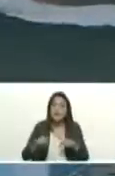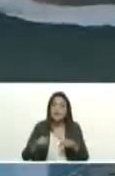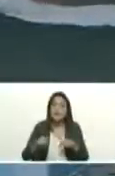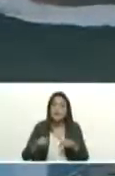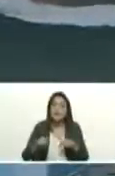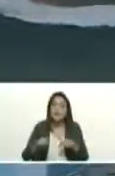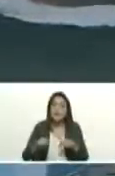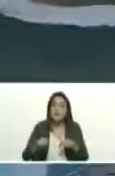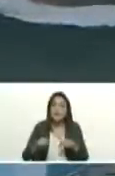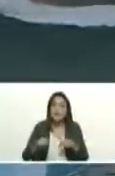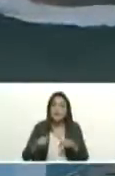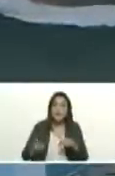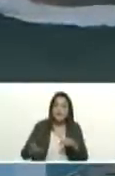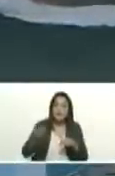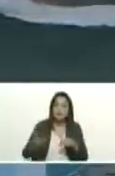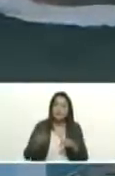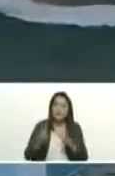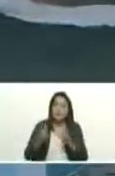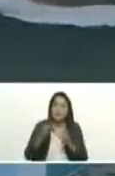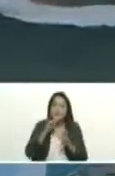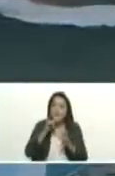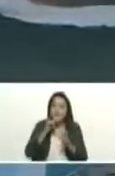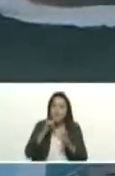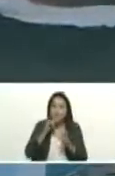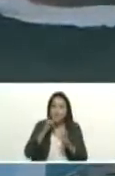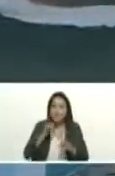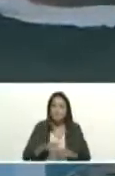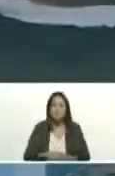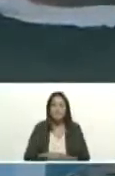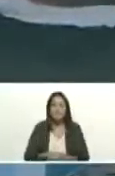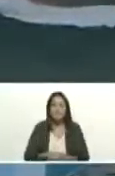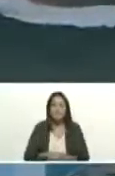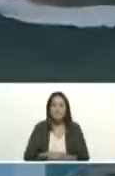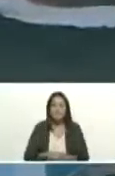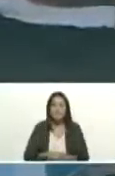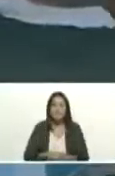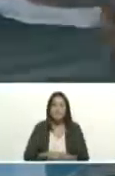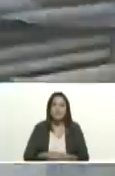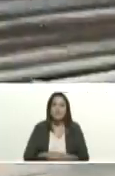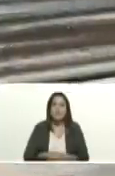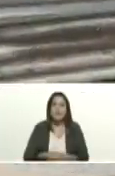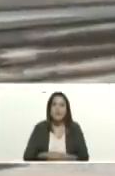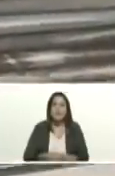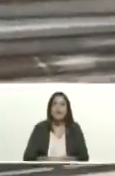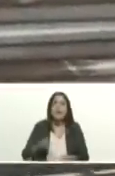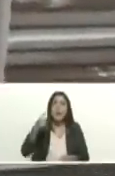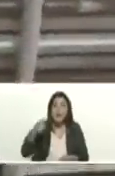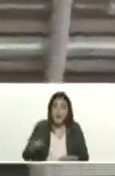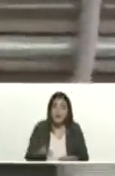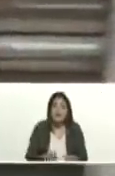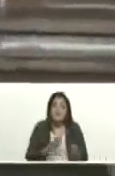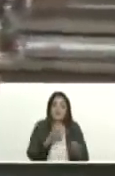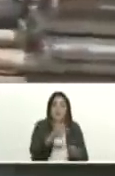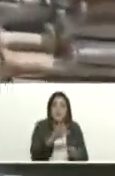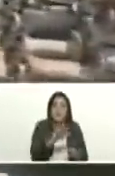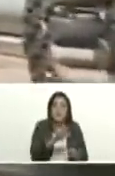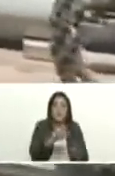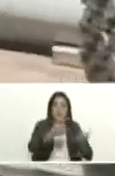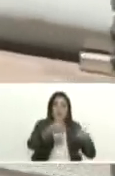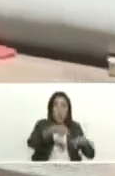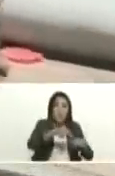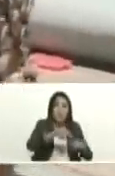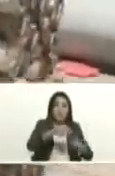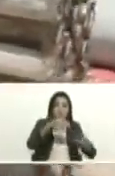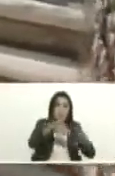a la configuración de esta embarcación y es que posee 5 silos para almacenamiento de cemento a granel